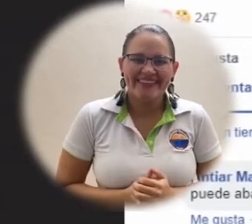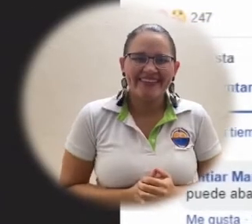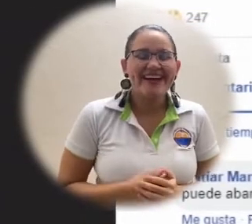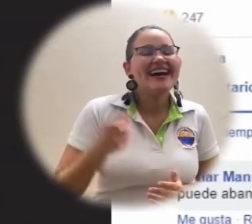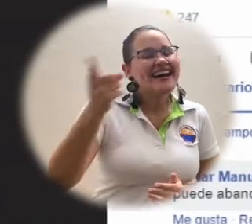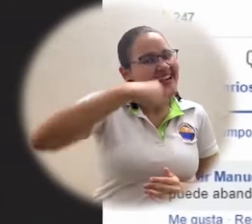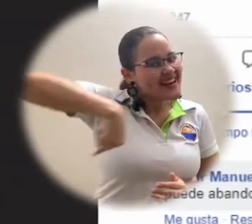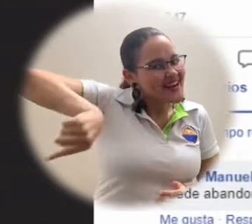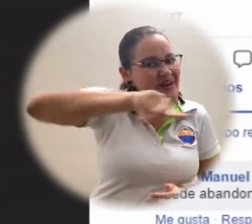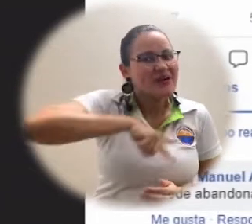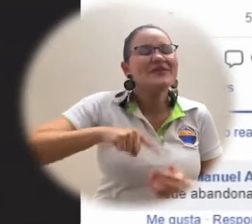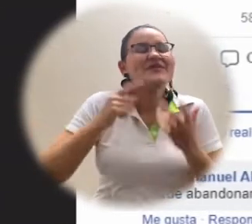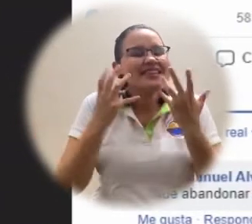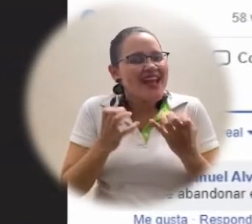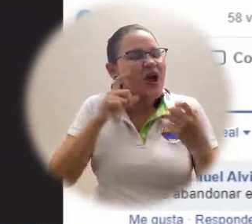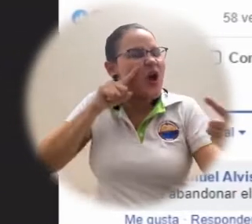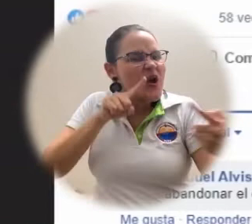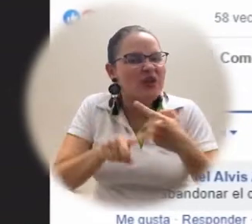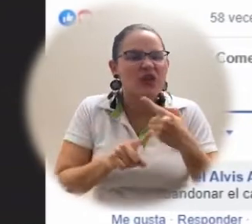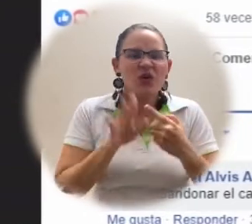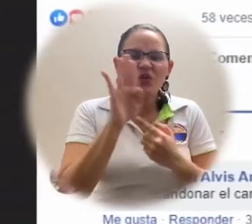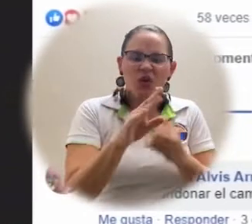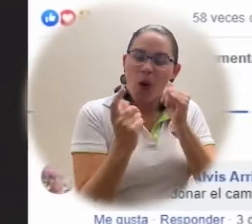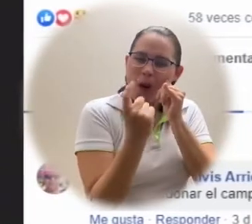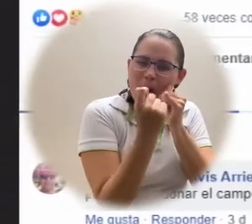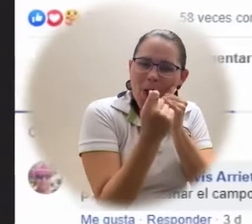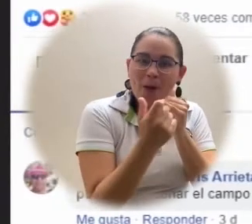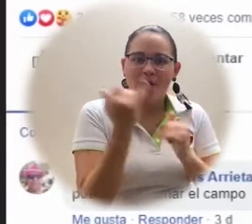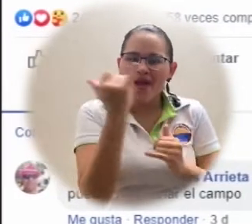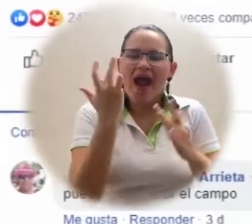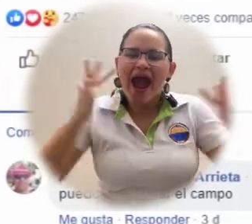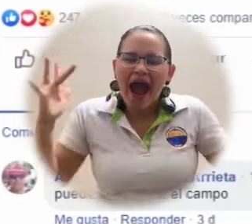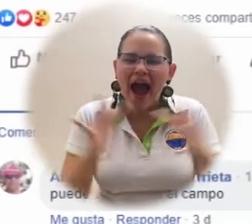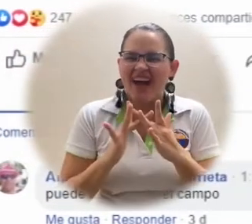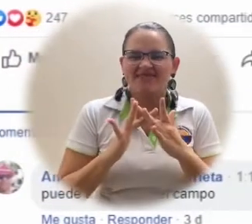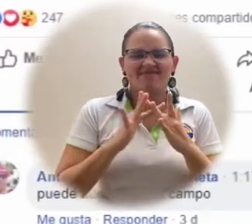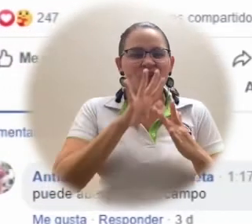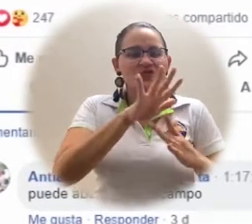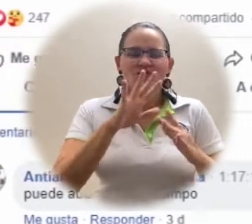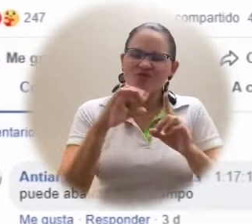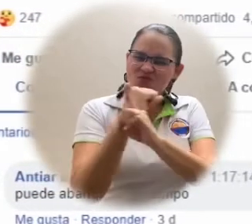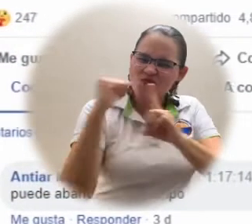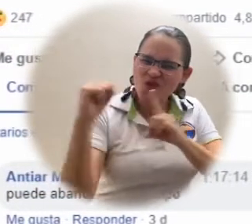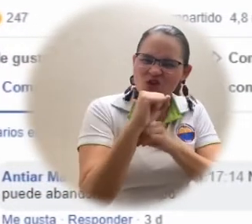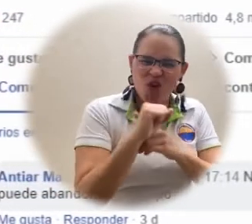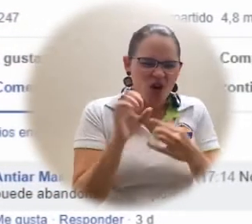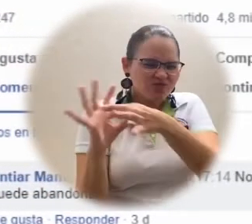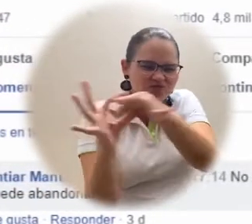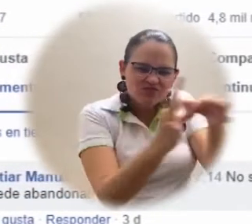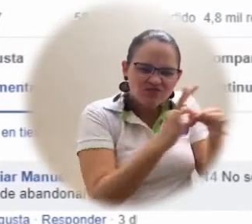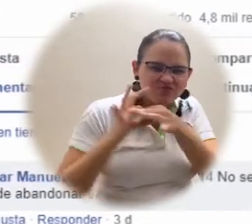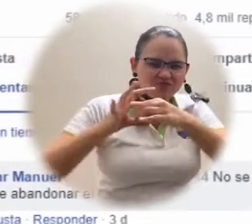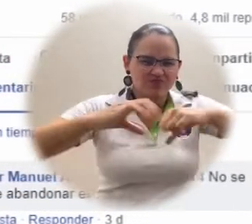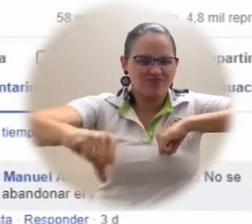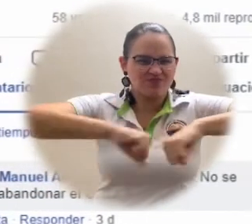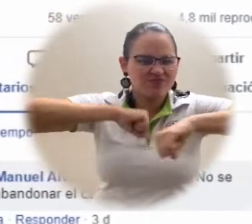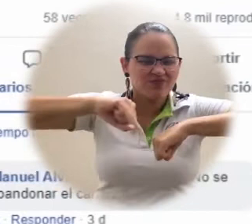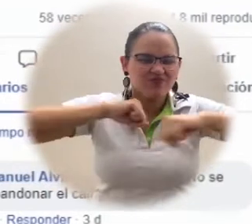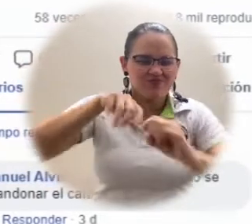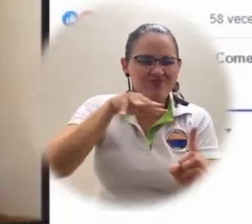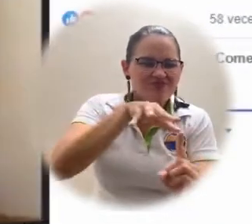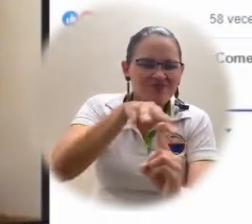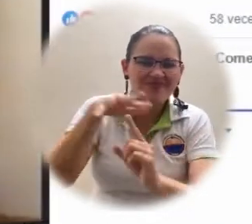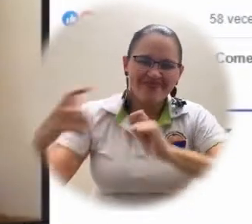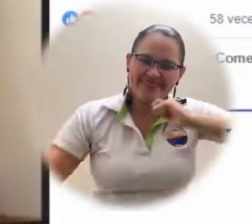nueva economía, un nuevo tejido social. Esta invierta es la capacidad de aguantar,